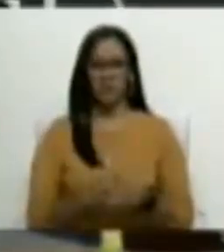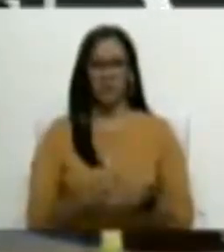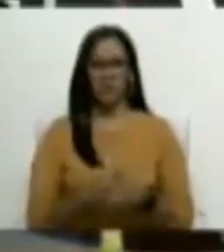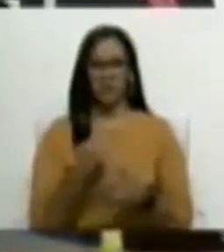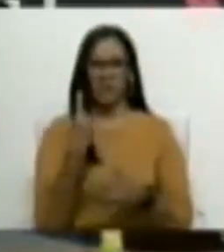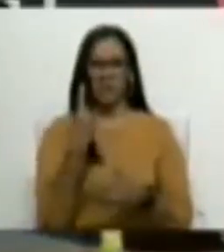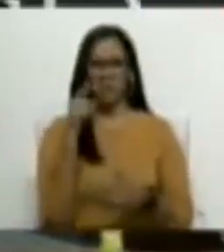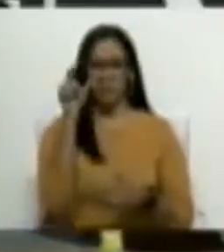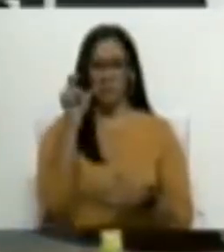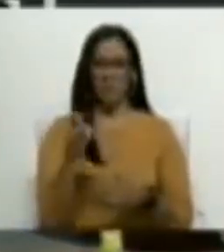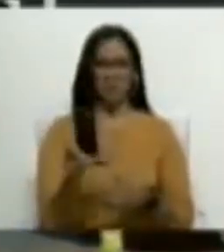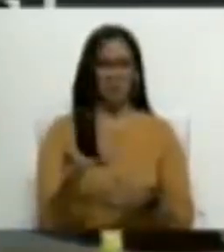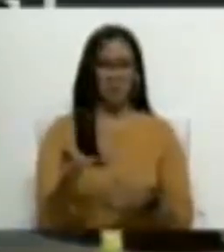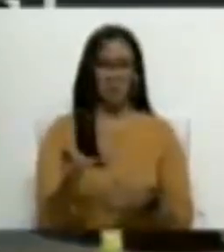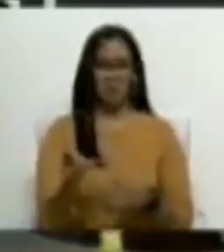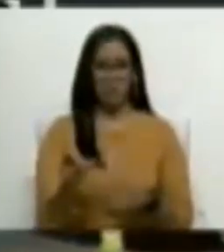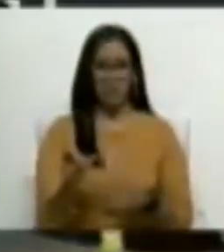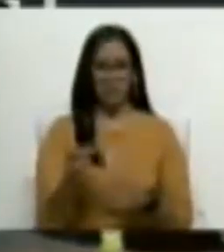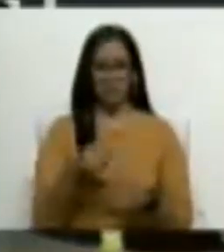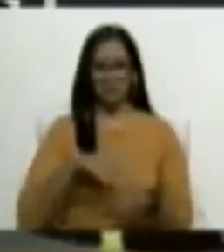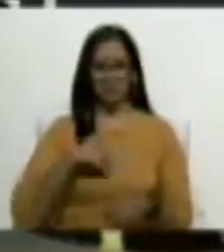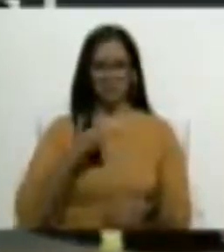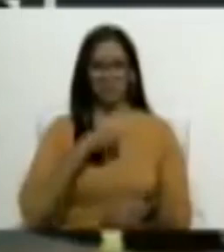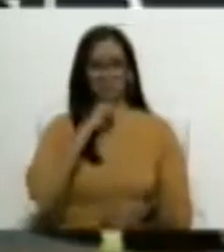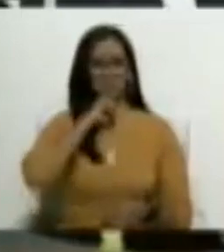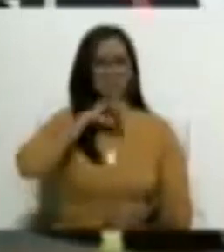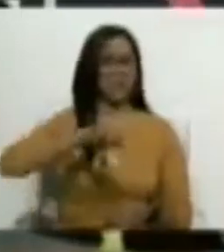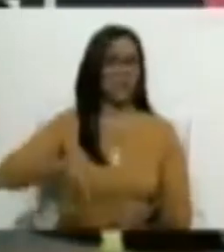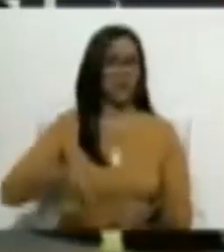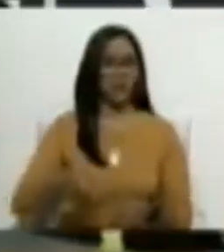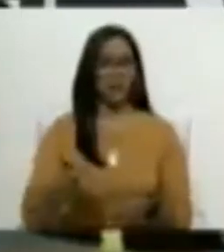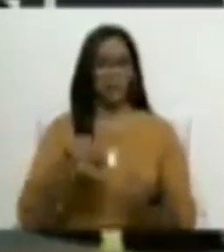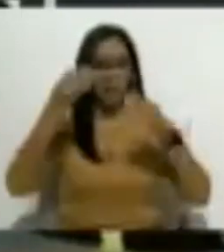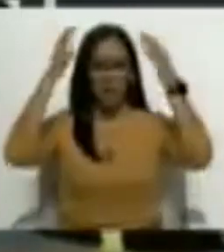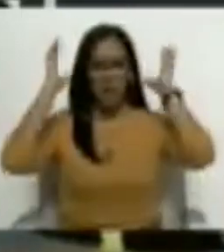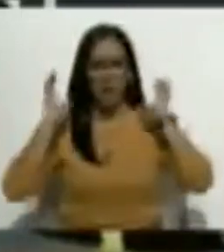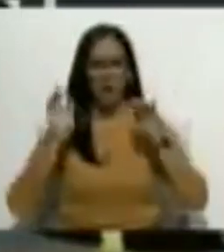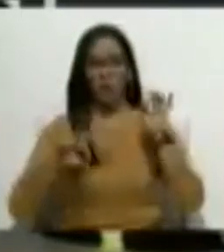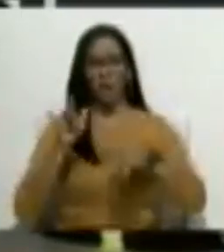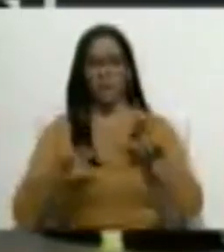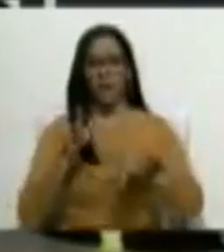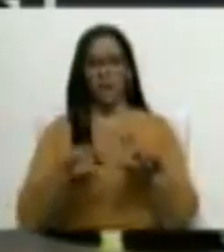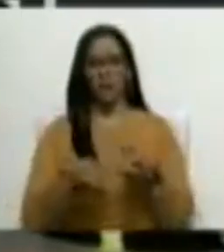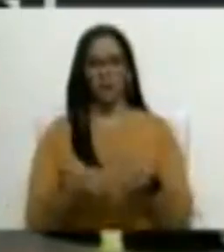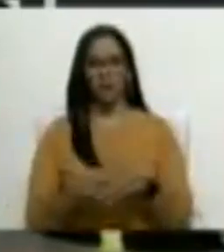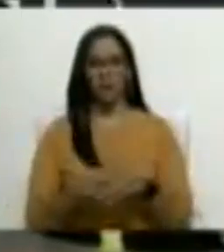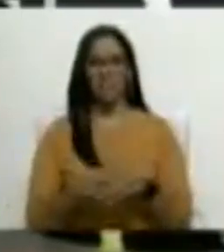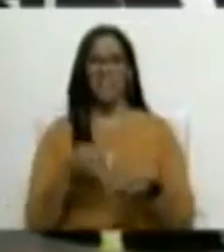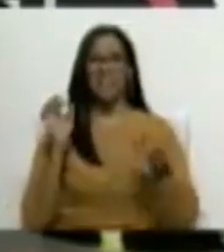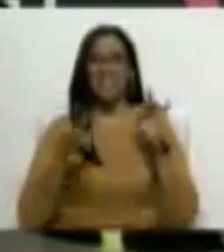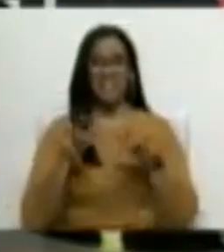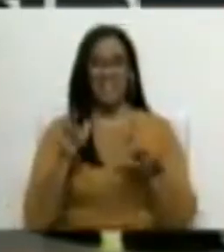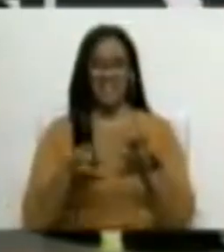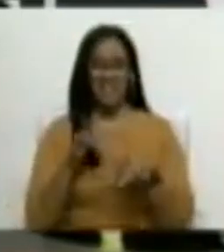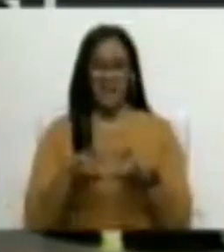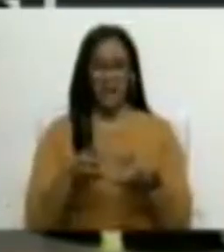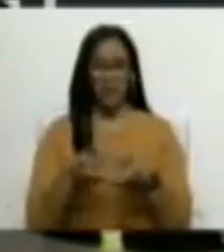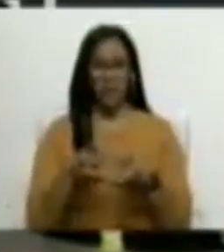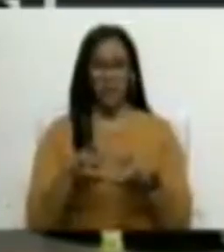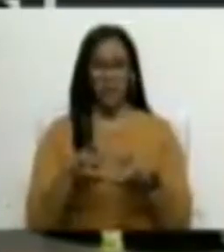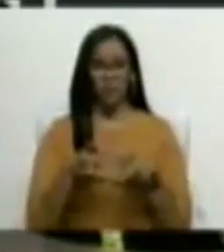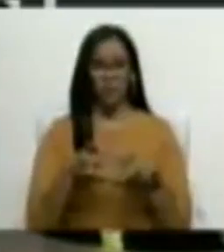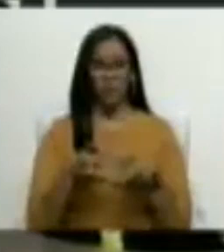ser totalmente despreciable, Luis Almagro, el secretario general de la